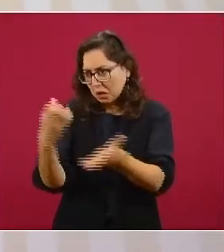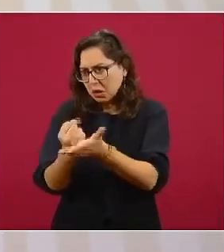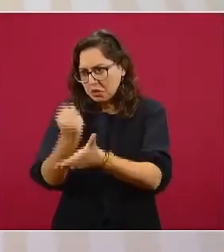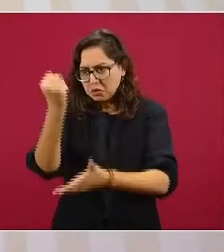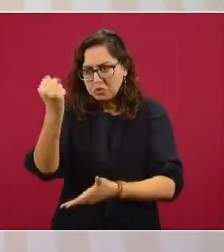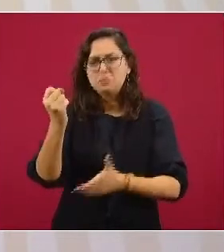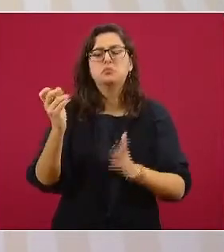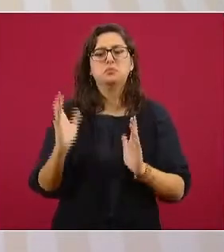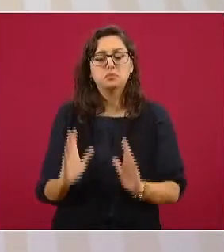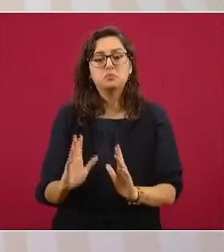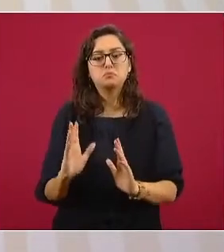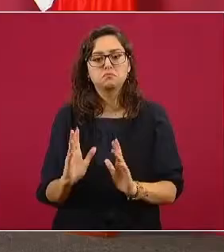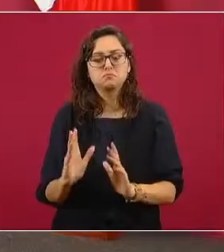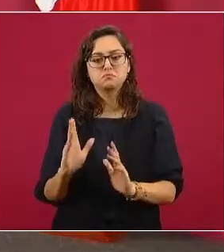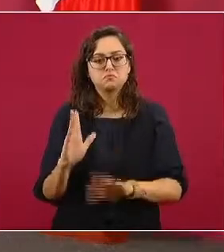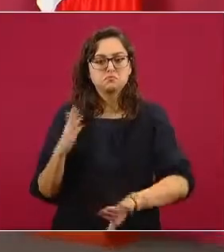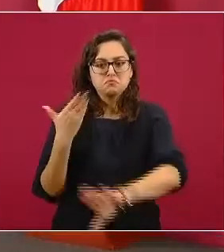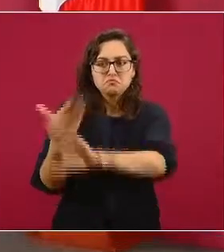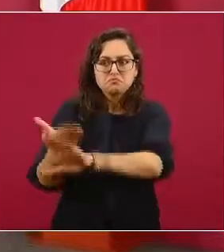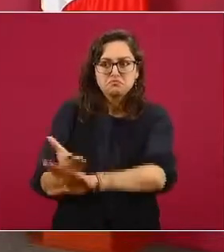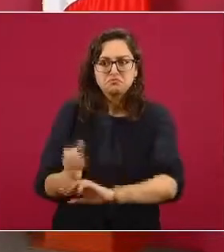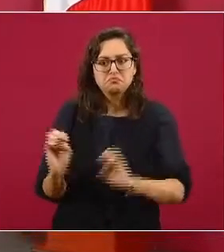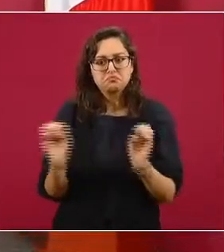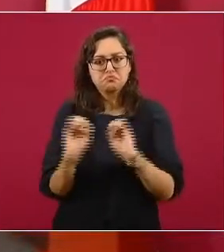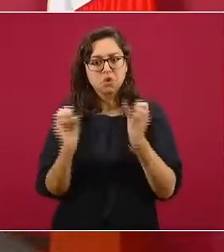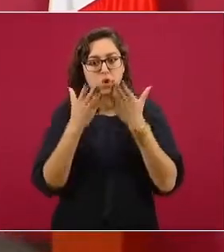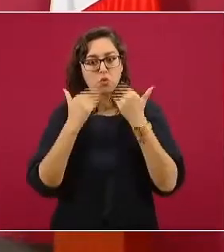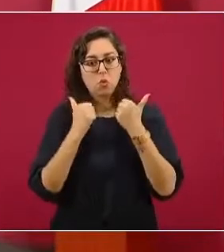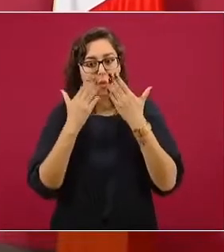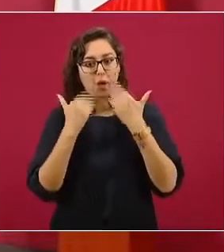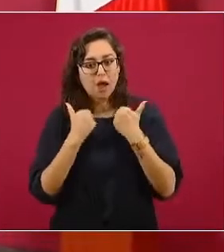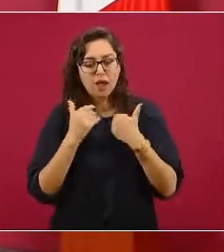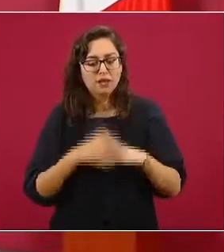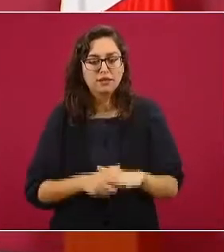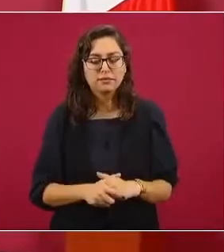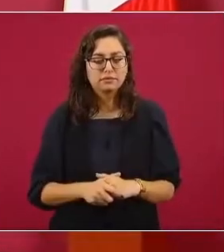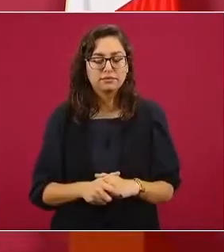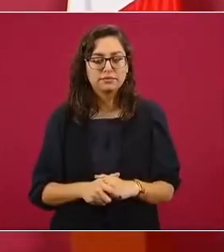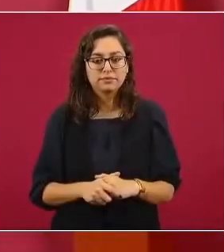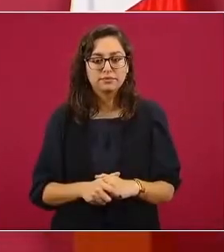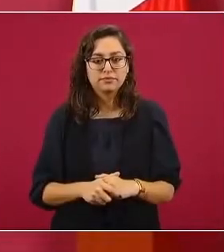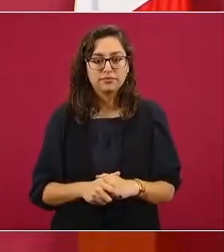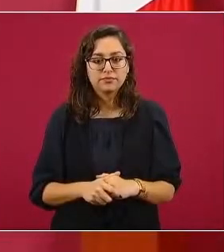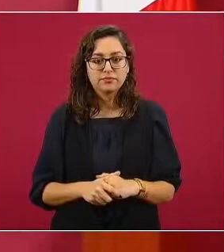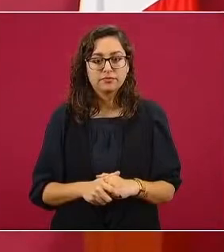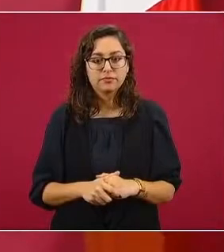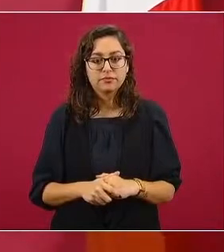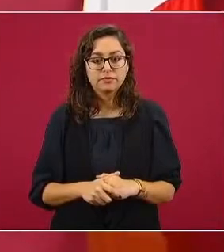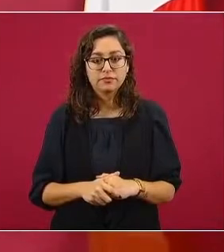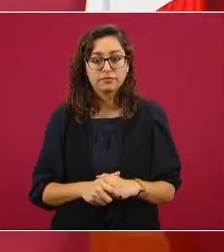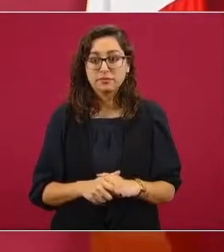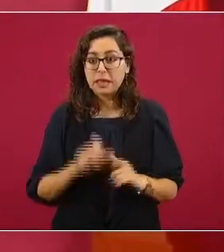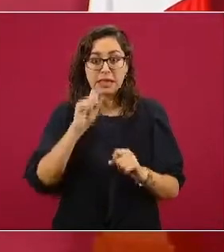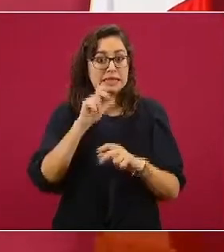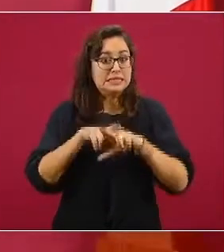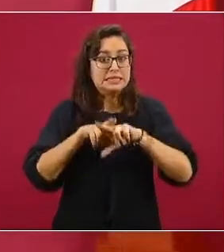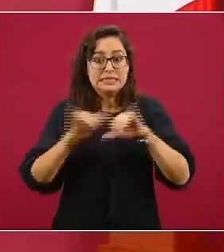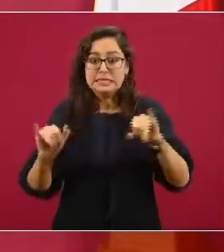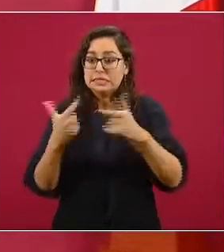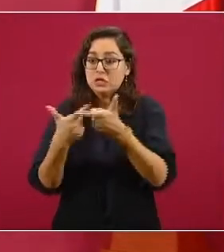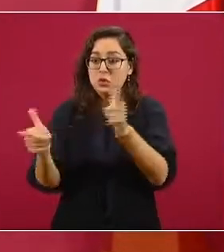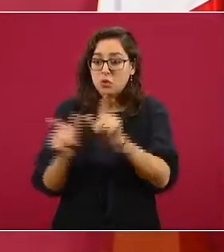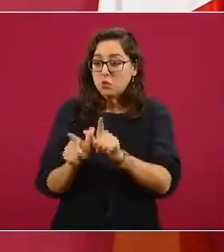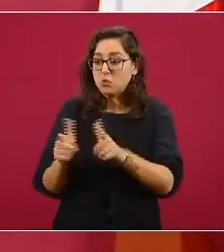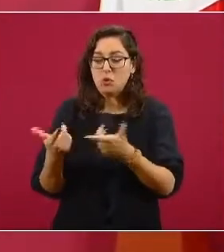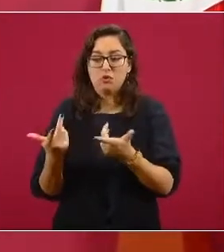Y no tenemos en contra nada del Partido Demócrata, de